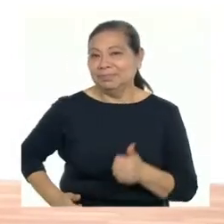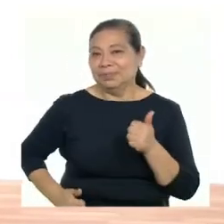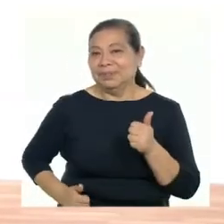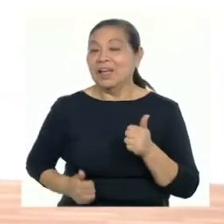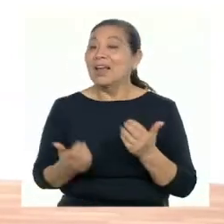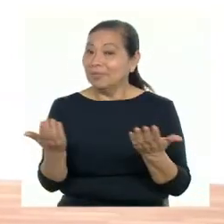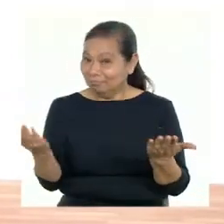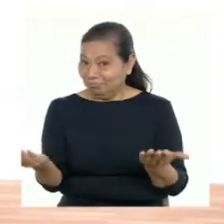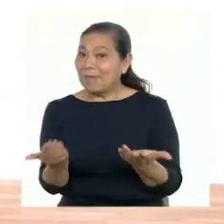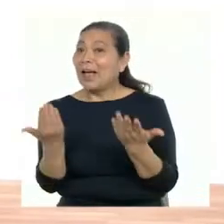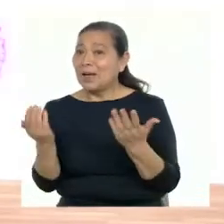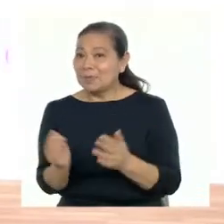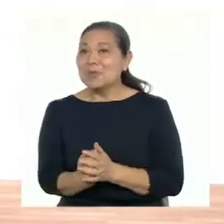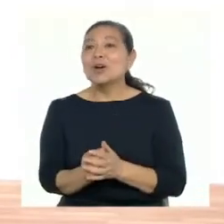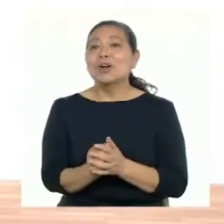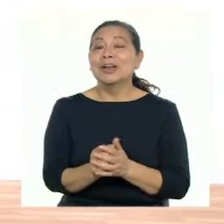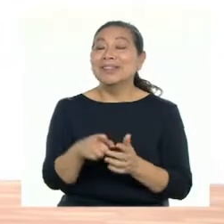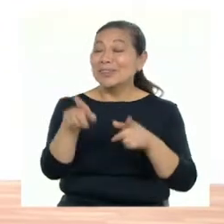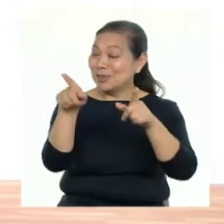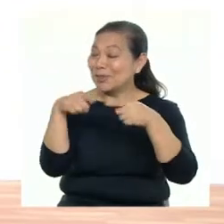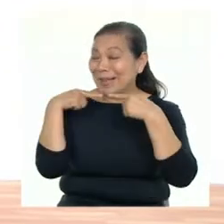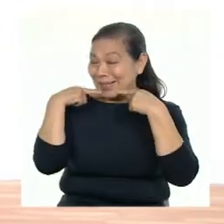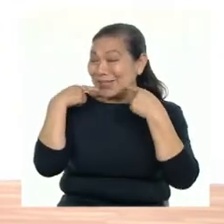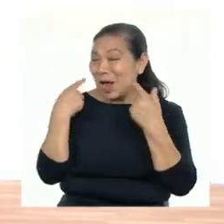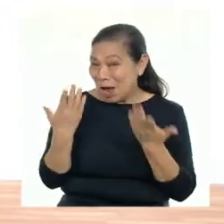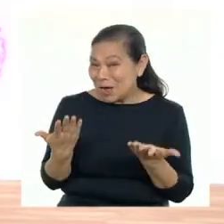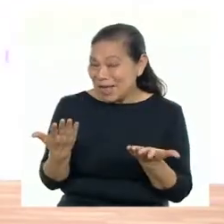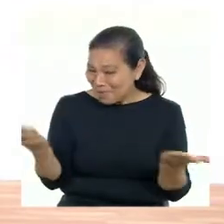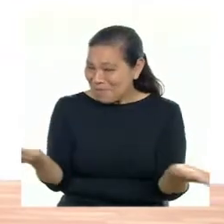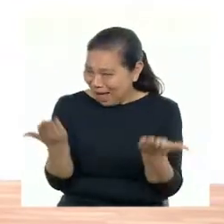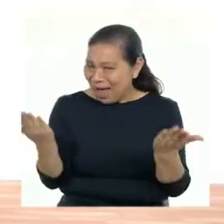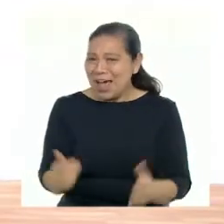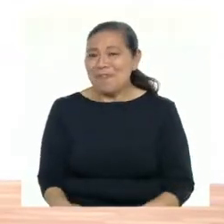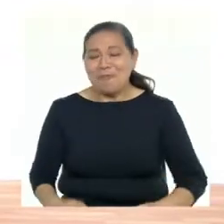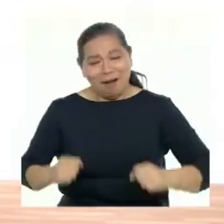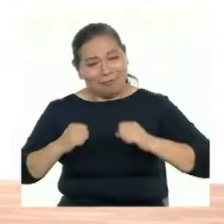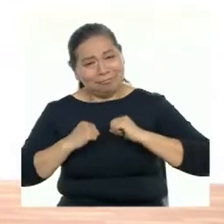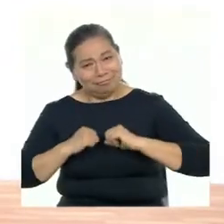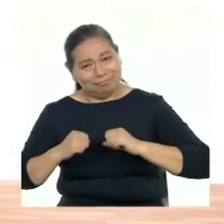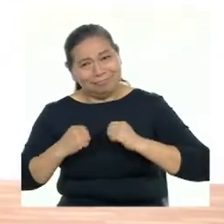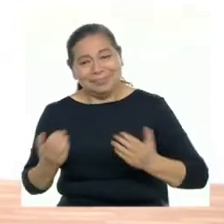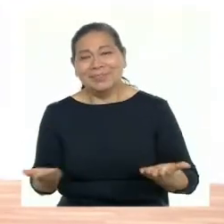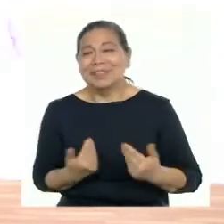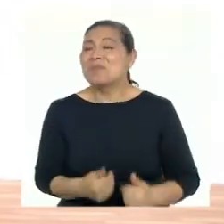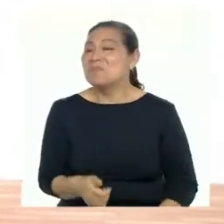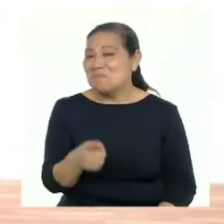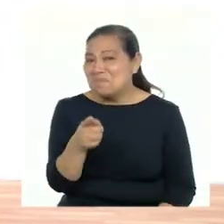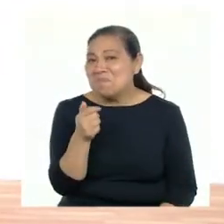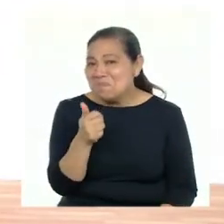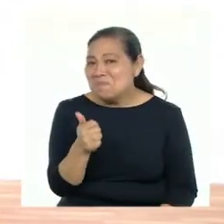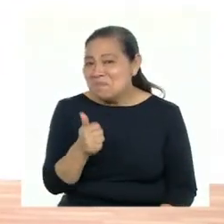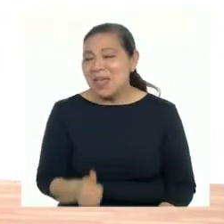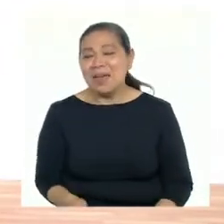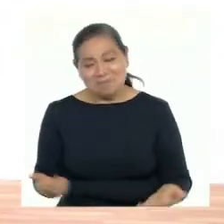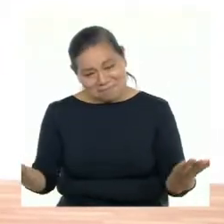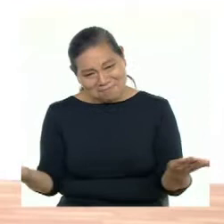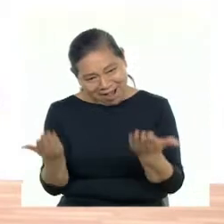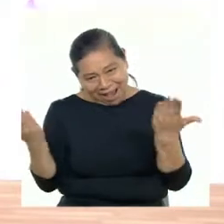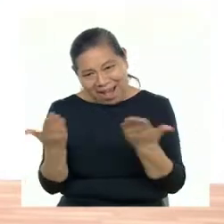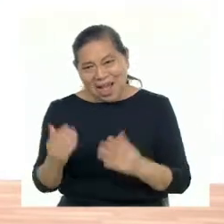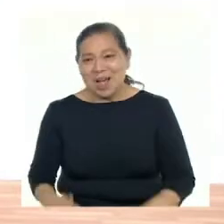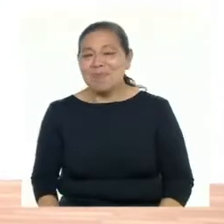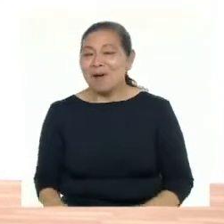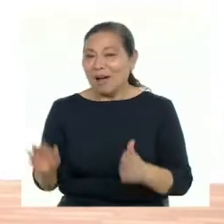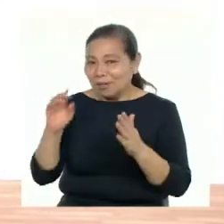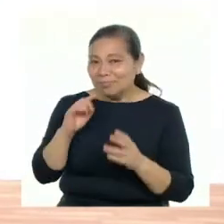¡Allí! ¡Solríe! ¡Vamos! ¡Actividad física! ¡Muy bien! ¡Vamos, vamos, vamos!